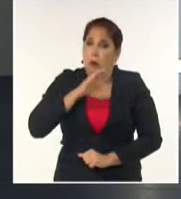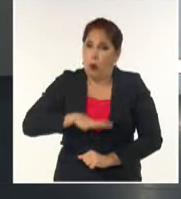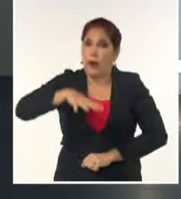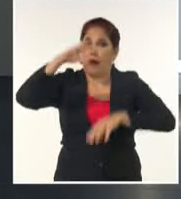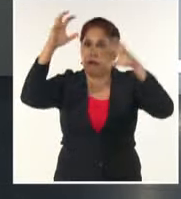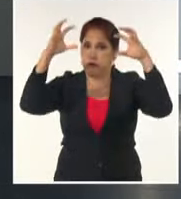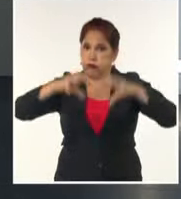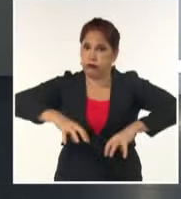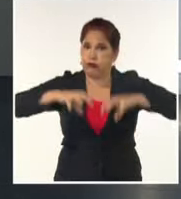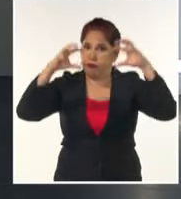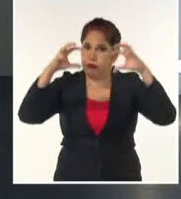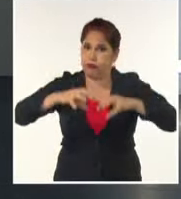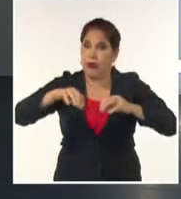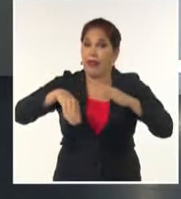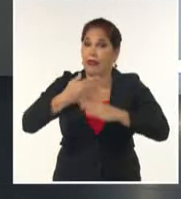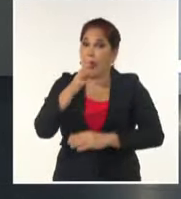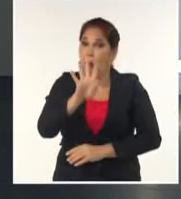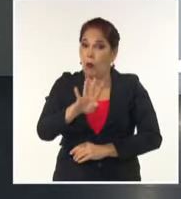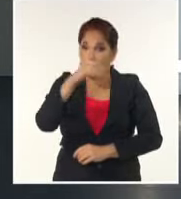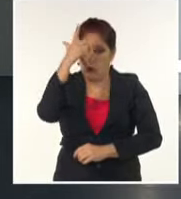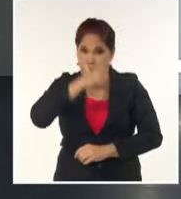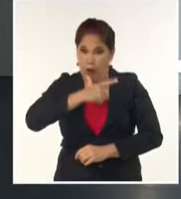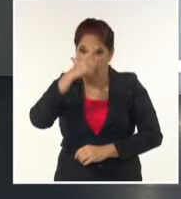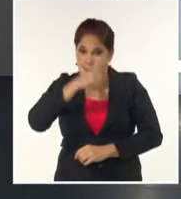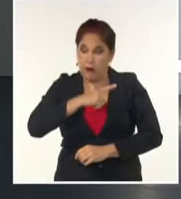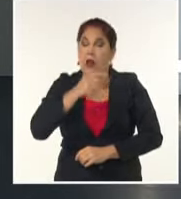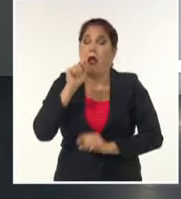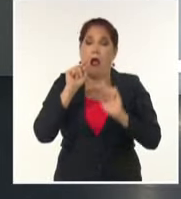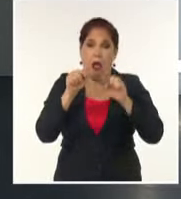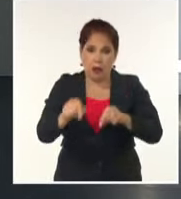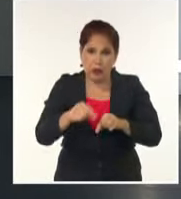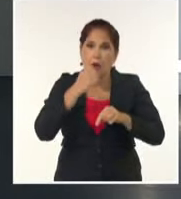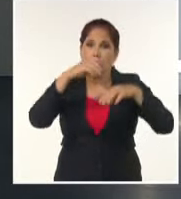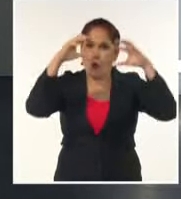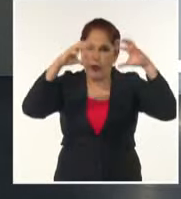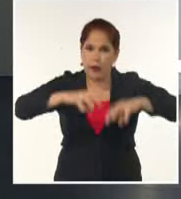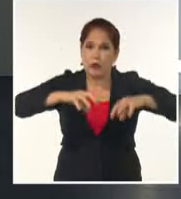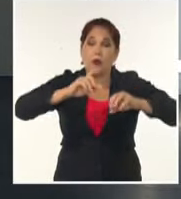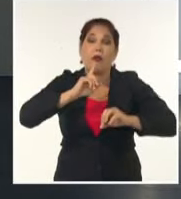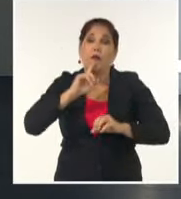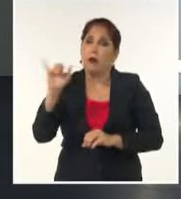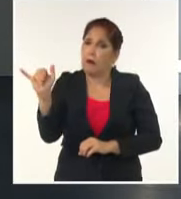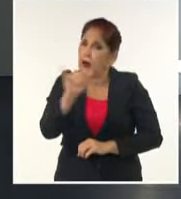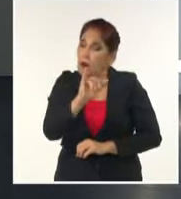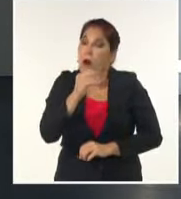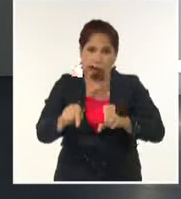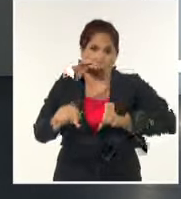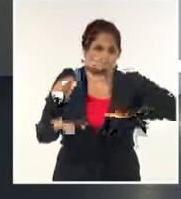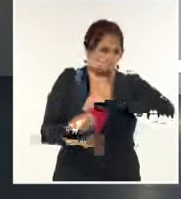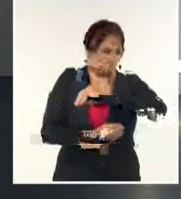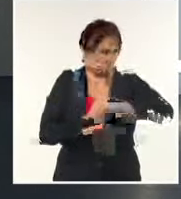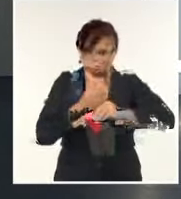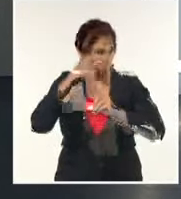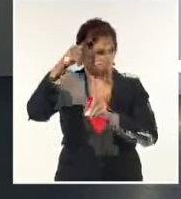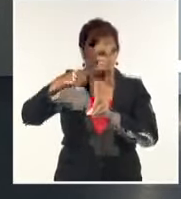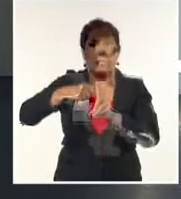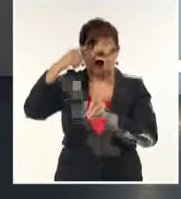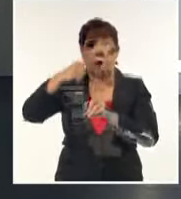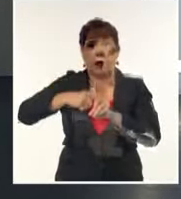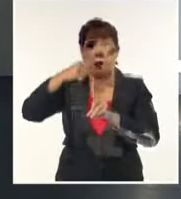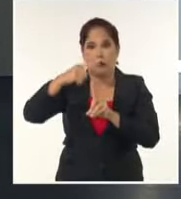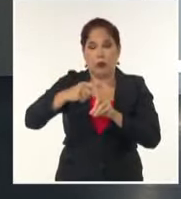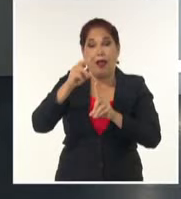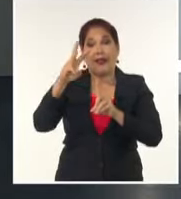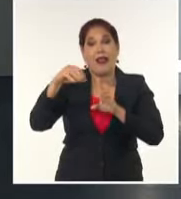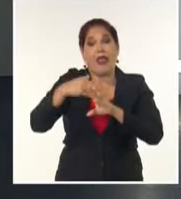lluvias en zonas de la región occidental y la costa norte del centro del territorio. Después de su paso pudiera haber algún cambio ligero en cuanto a las temperaturas, pero al menos en los próximos